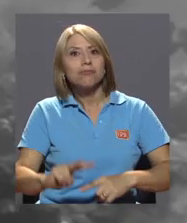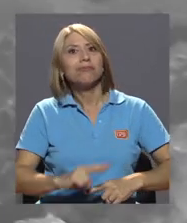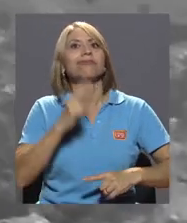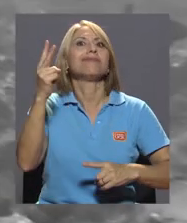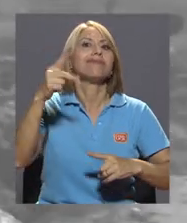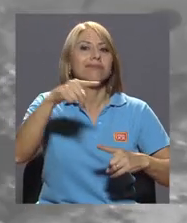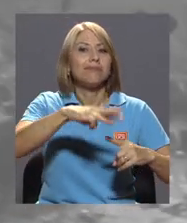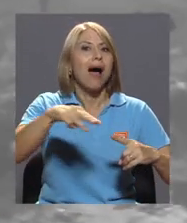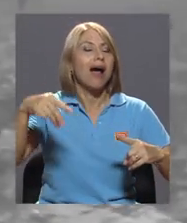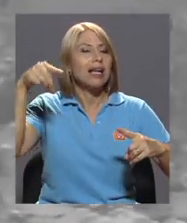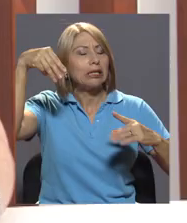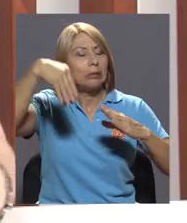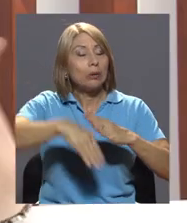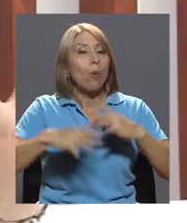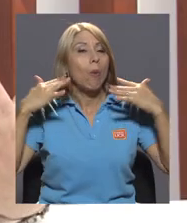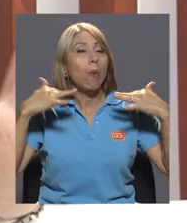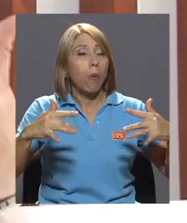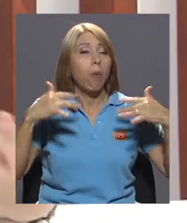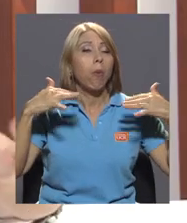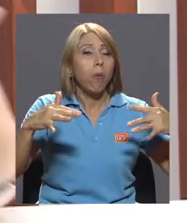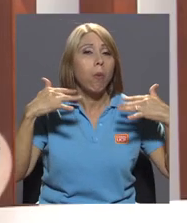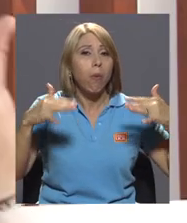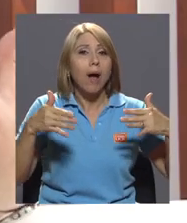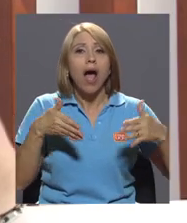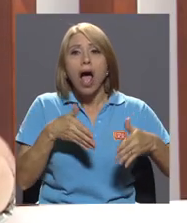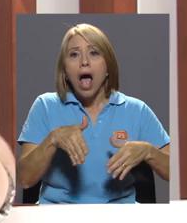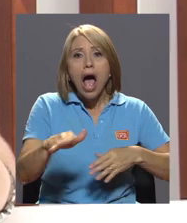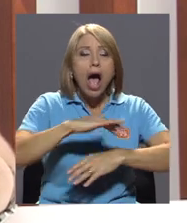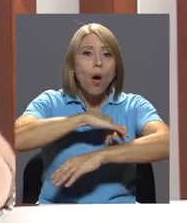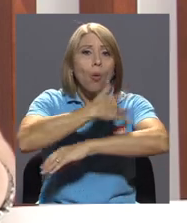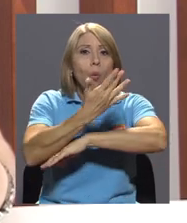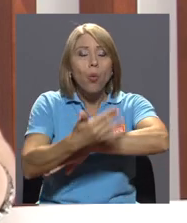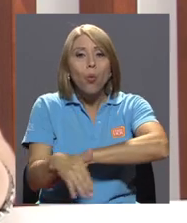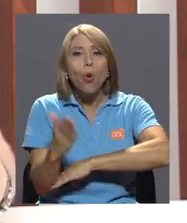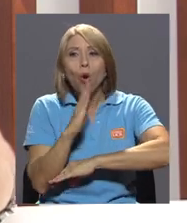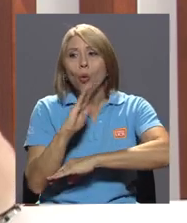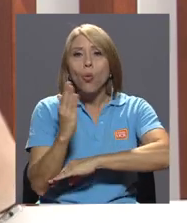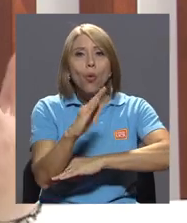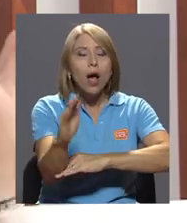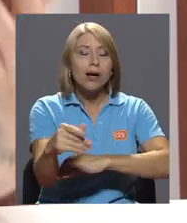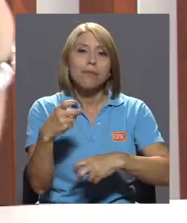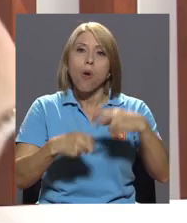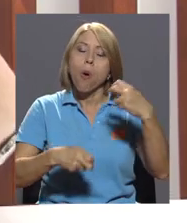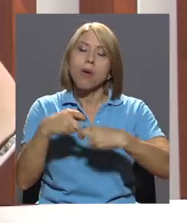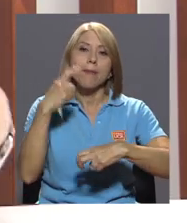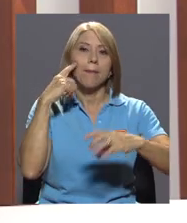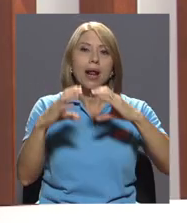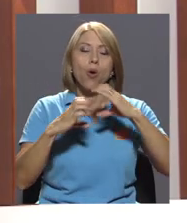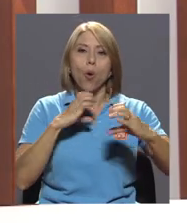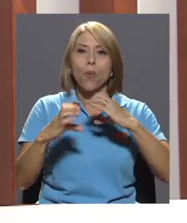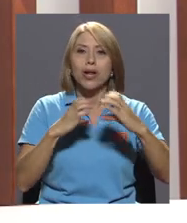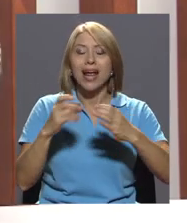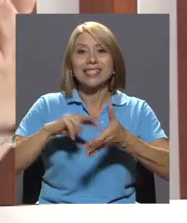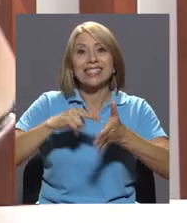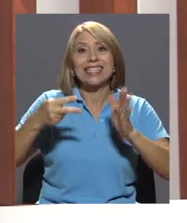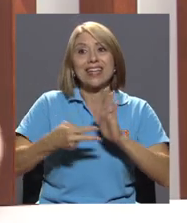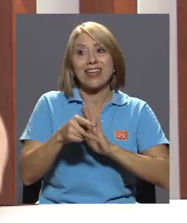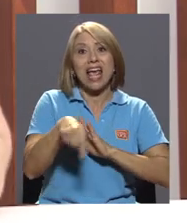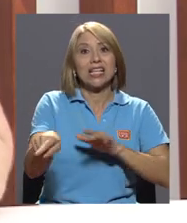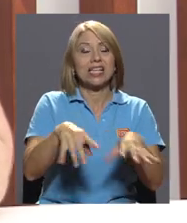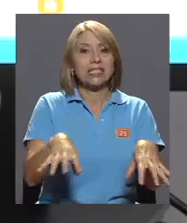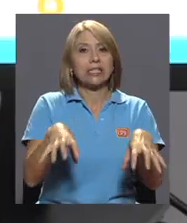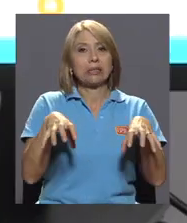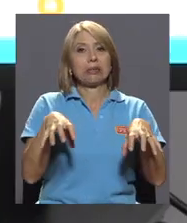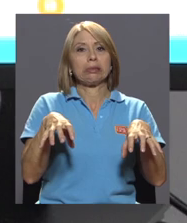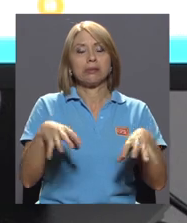bullicioso. Que las especies están teniendo problemas de comunicarse y es una imposición más, un estrés más